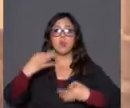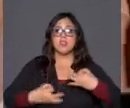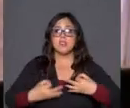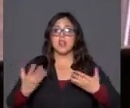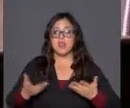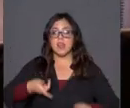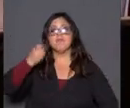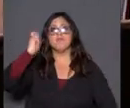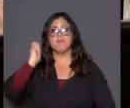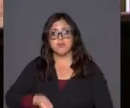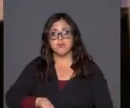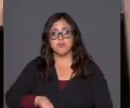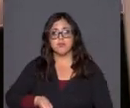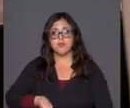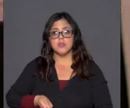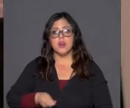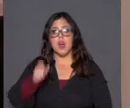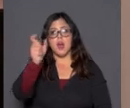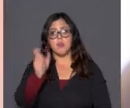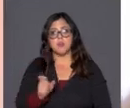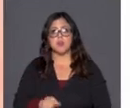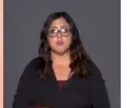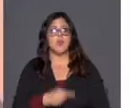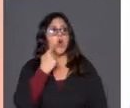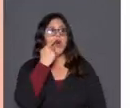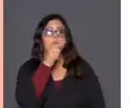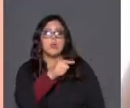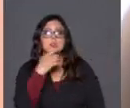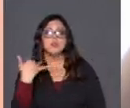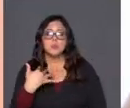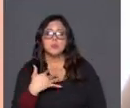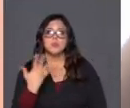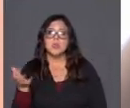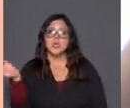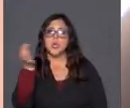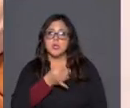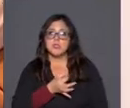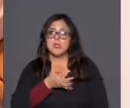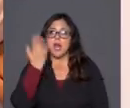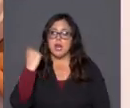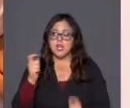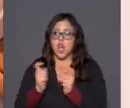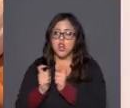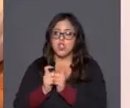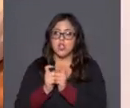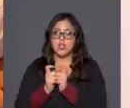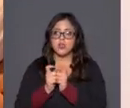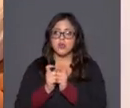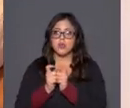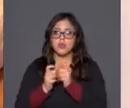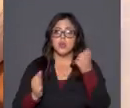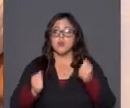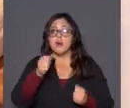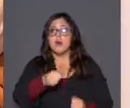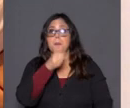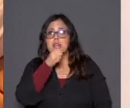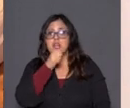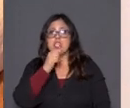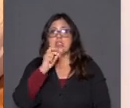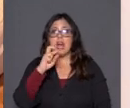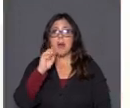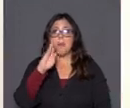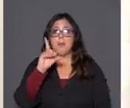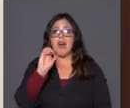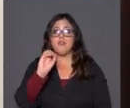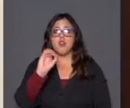condenar de una buena vez a esta persona. Eso es bien llamativo porque lo decía en nuestro contacto a través de la unidad móvil con Pablo Álamos de lo que se espera en el día